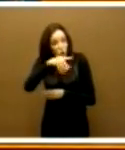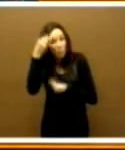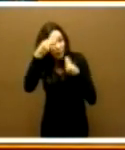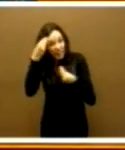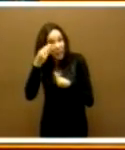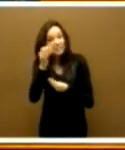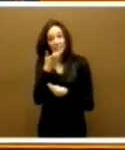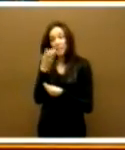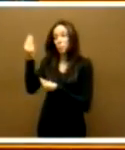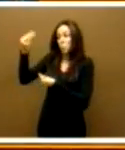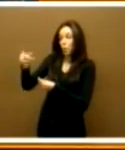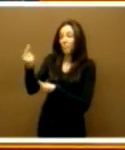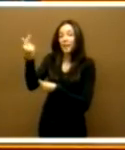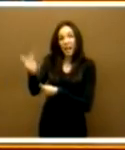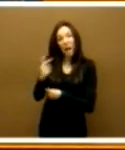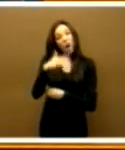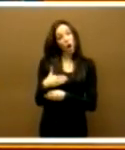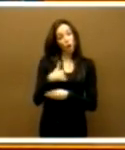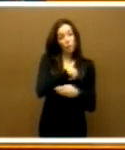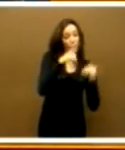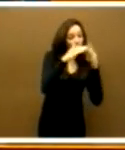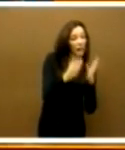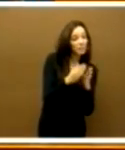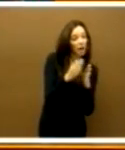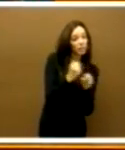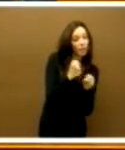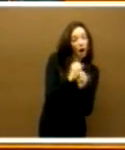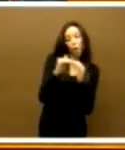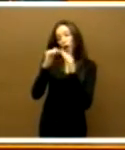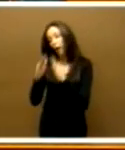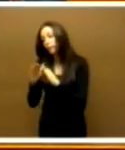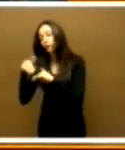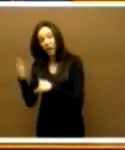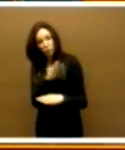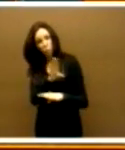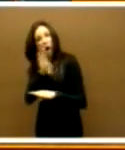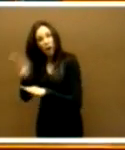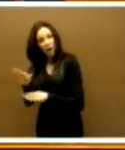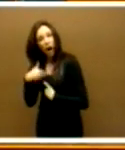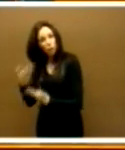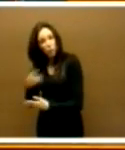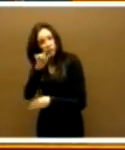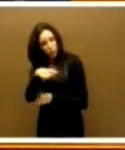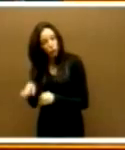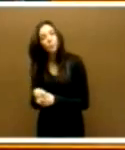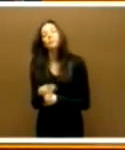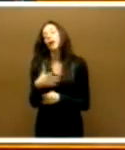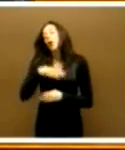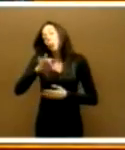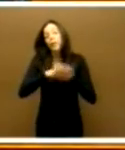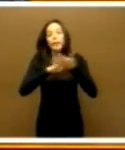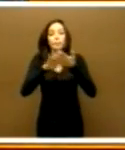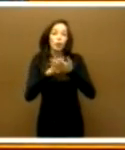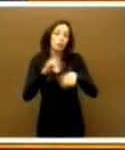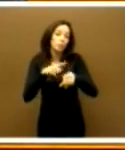se concilia la vida laboral y familia. Y, por lo tanto, podríamos hablar de muchísimas más cuestiones, pero el tiempo